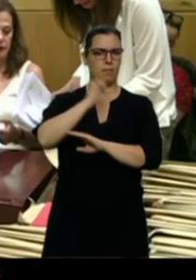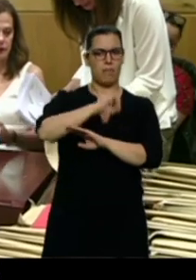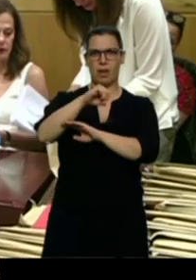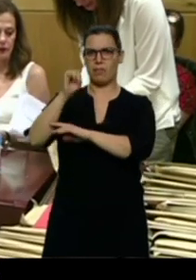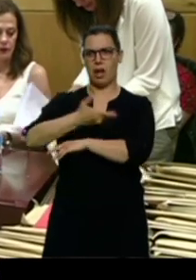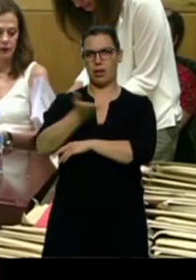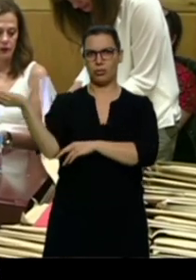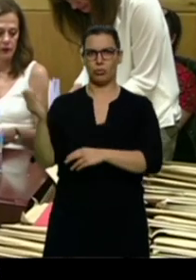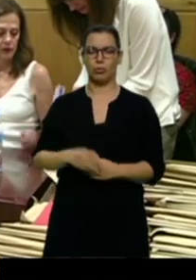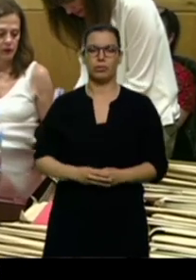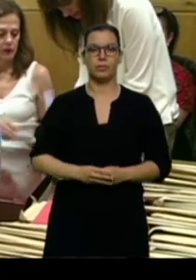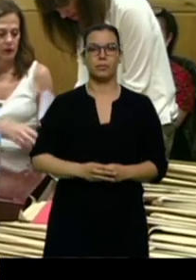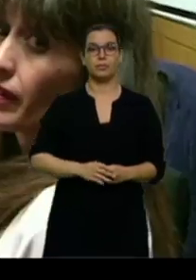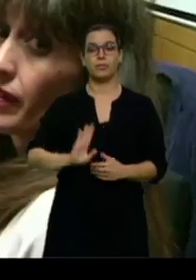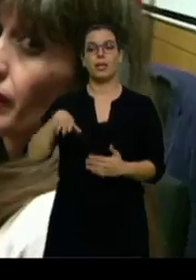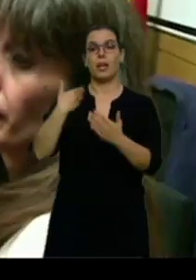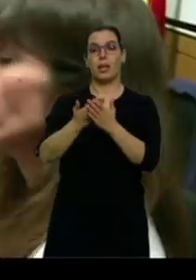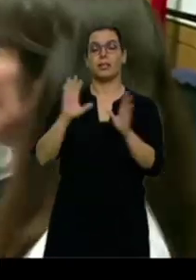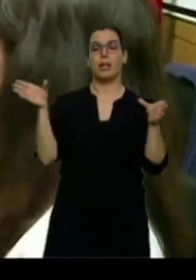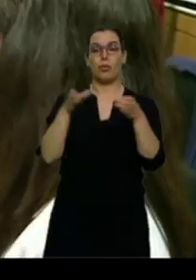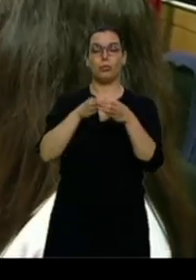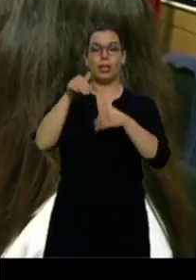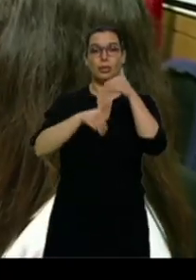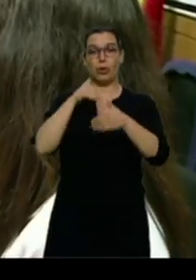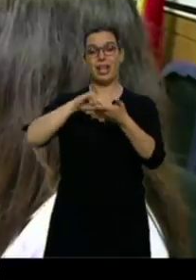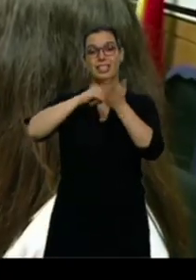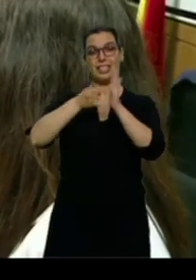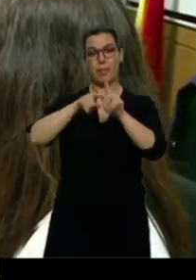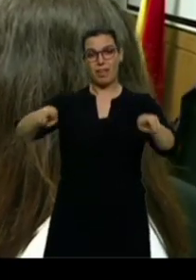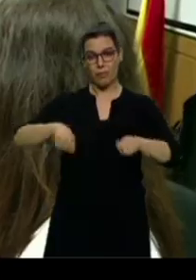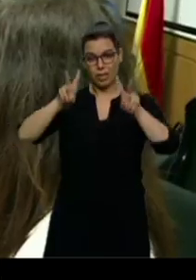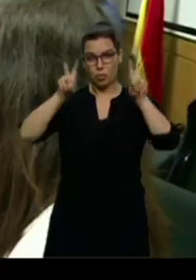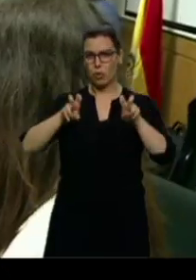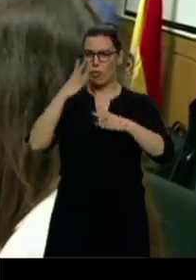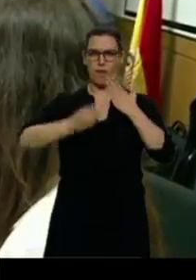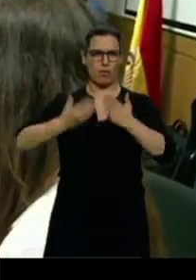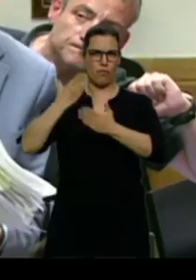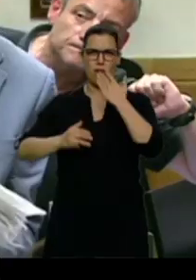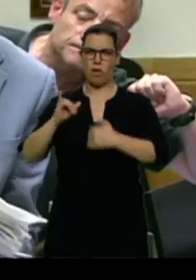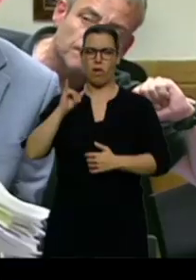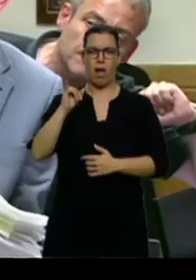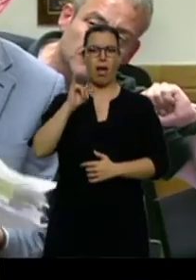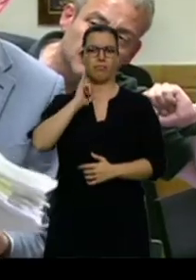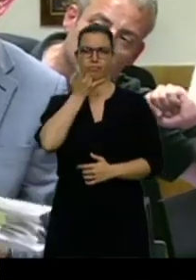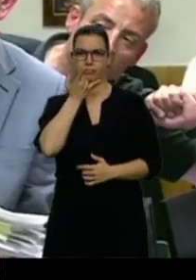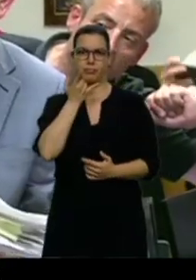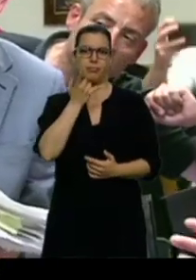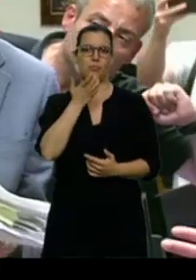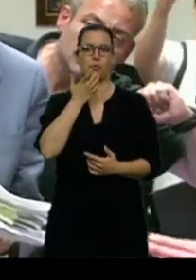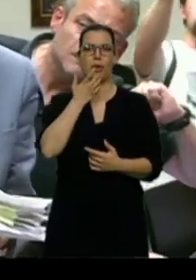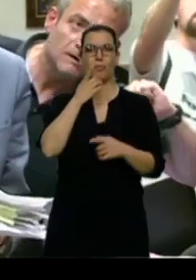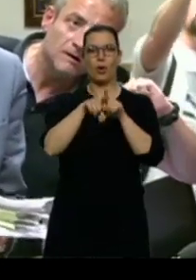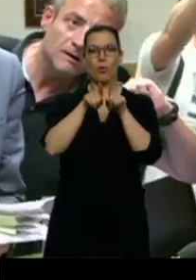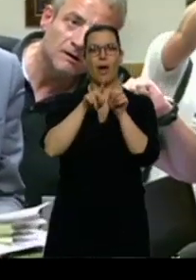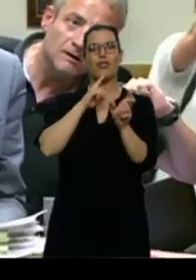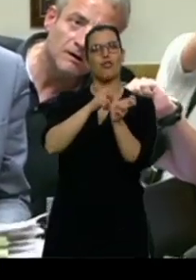Hasta los miembros de la Junta Electoral lo reconocen. El nuevo sistema informático genera muchos fallos. Induce errores como intercambiar las casillas de Vox y PSOE en